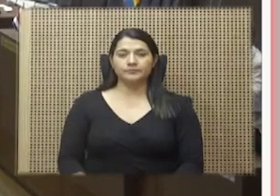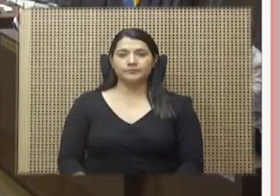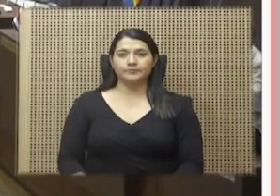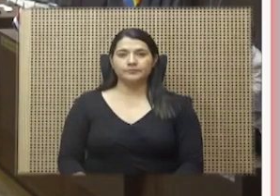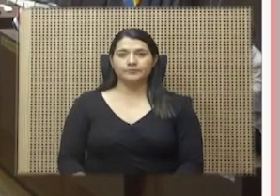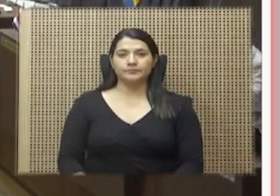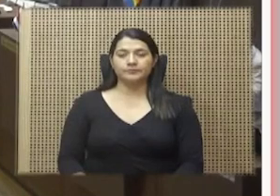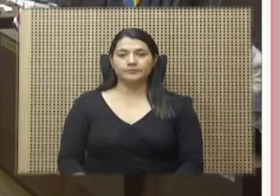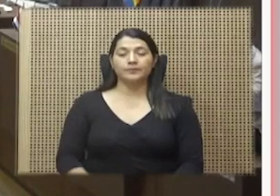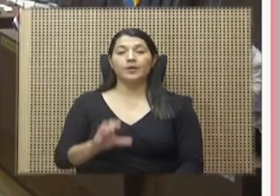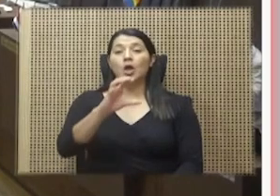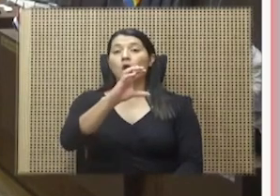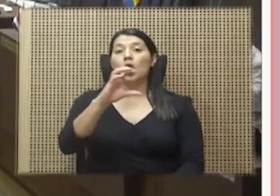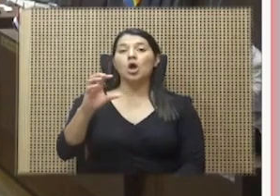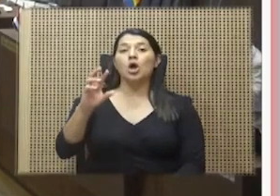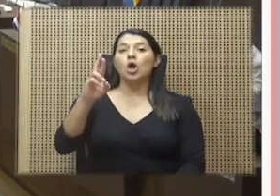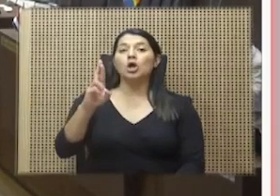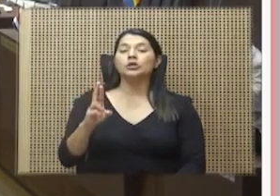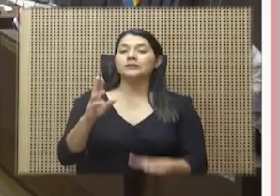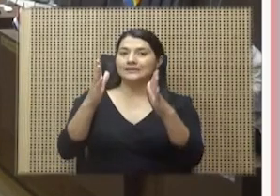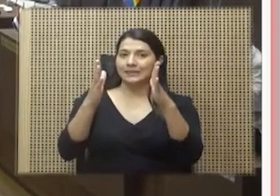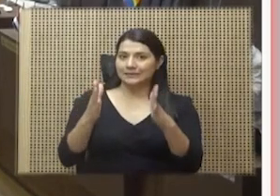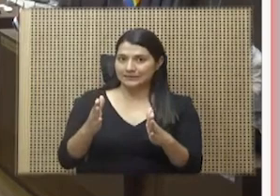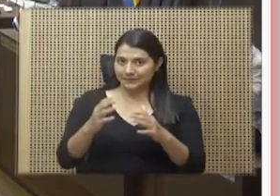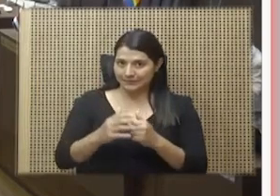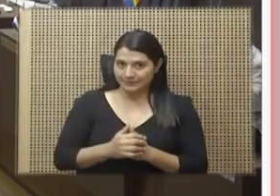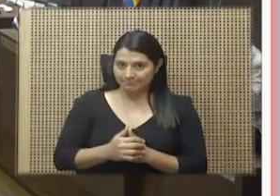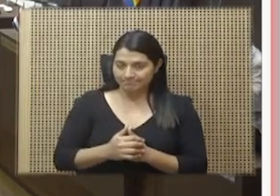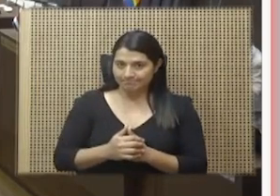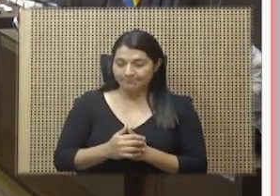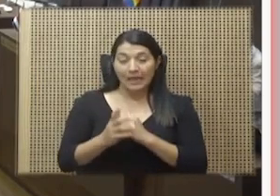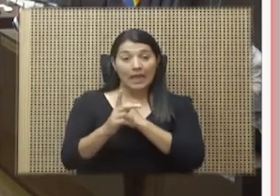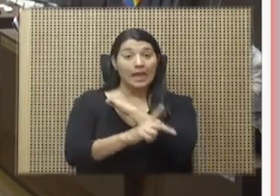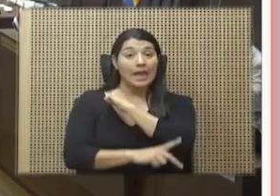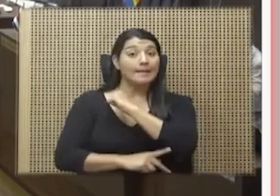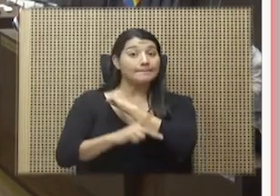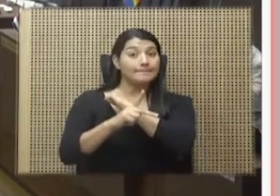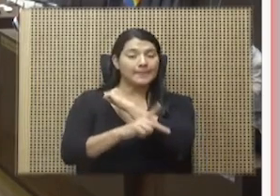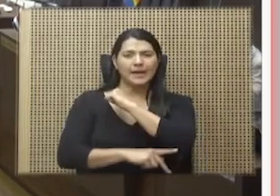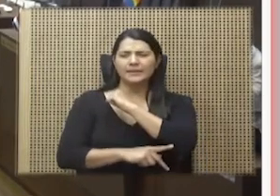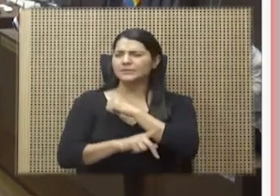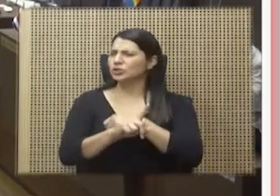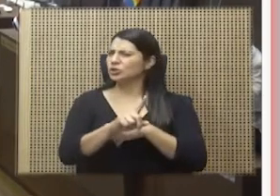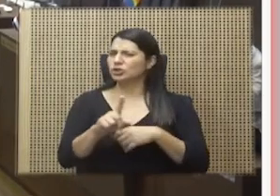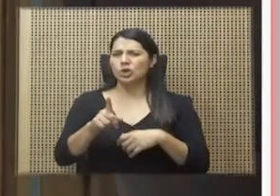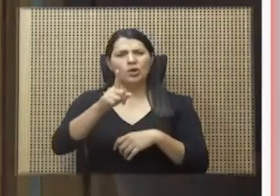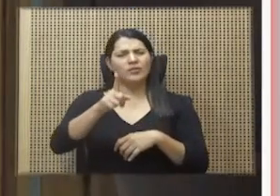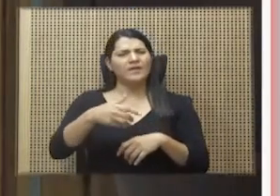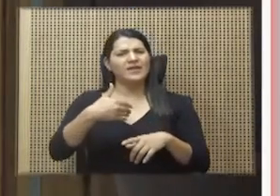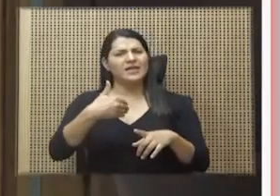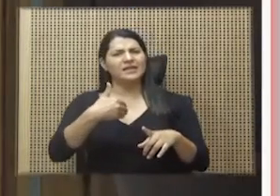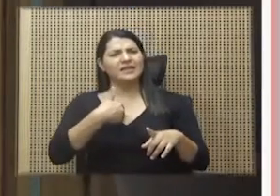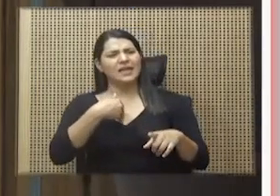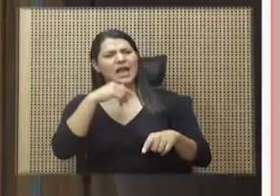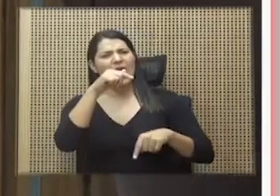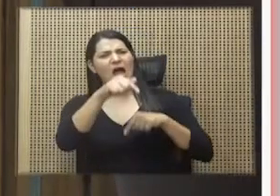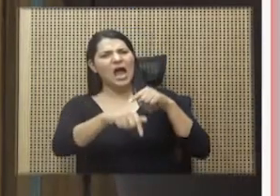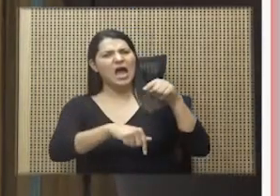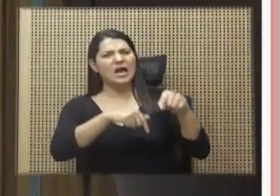Costa Ricenses, el país no merece agresiones y ataques totalmente